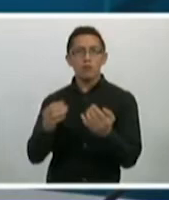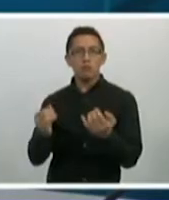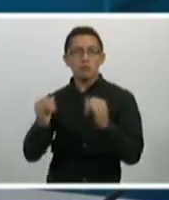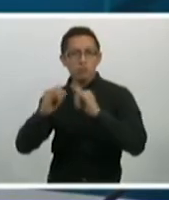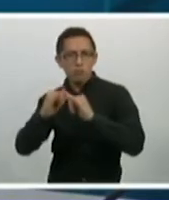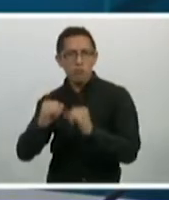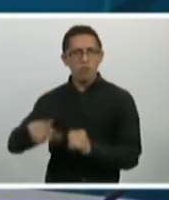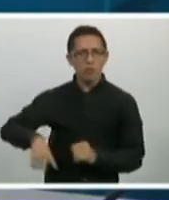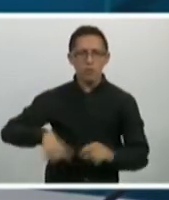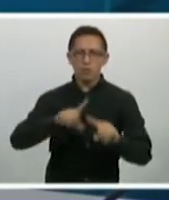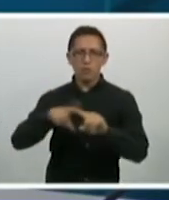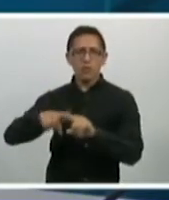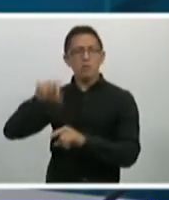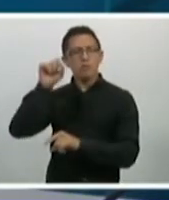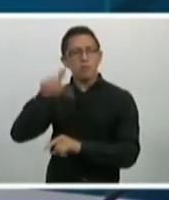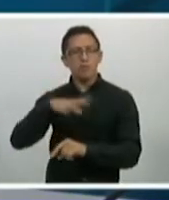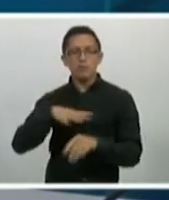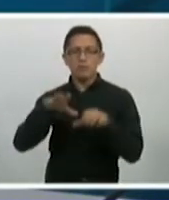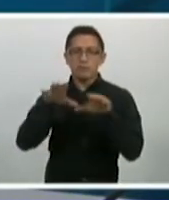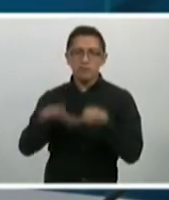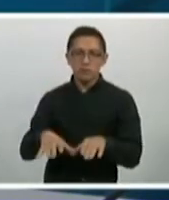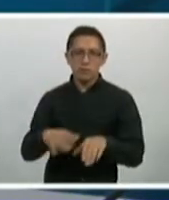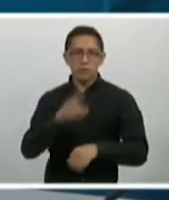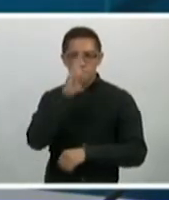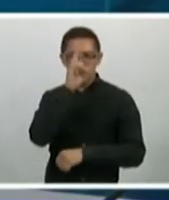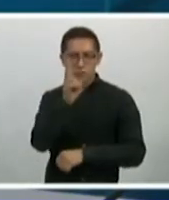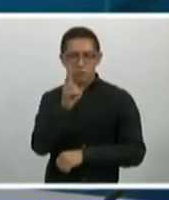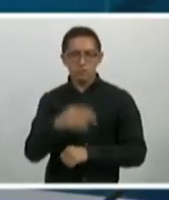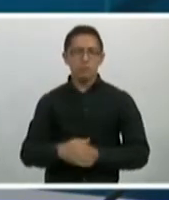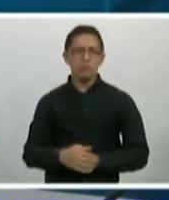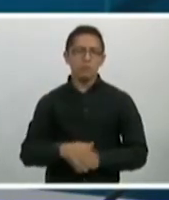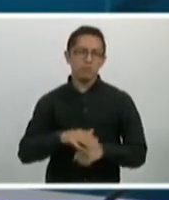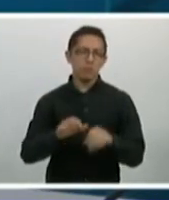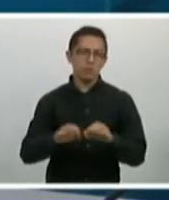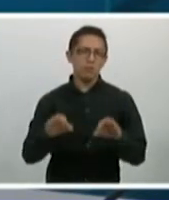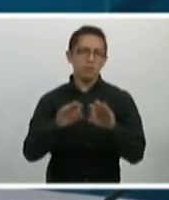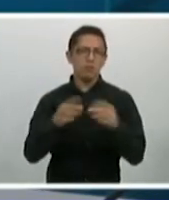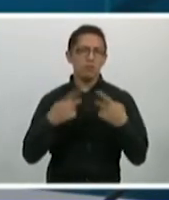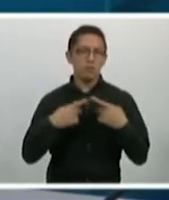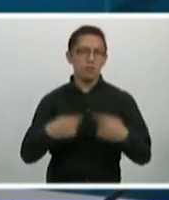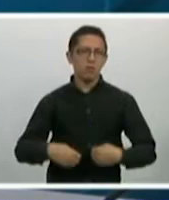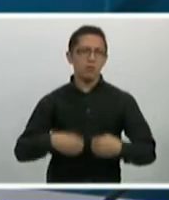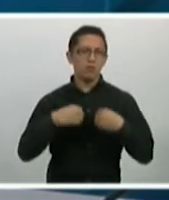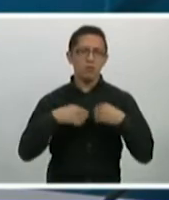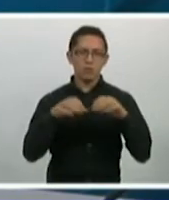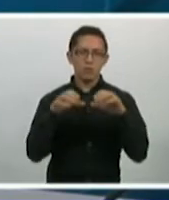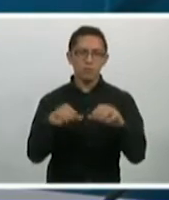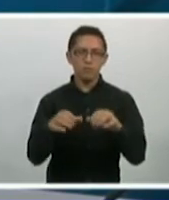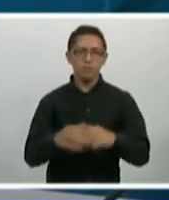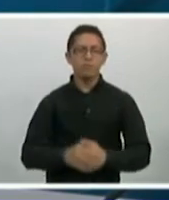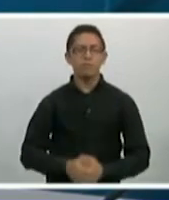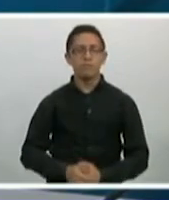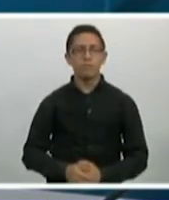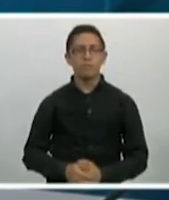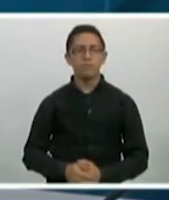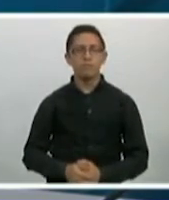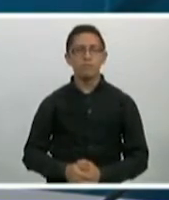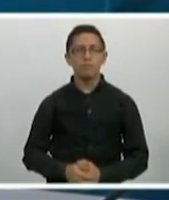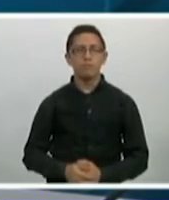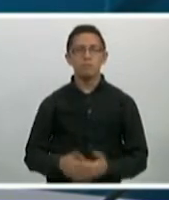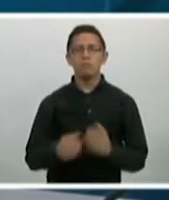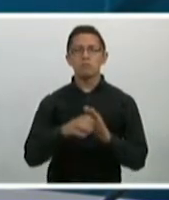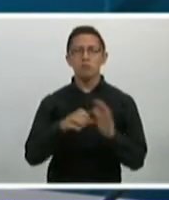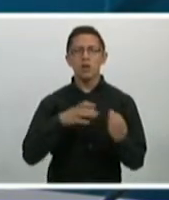en ese momento, tenemos que cuidar a nuestra gente y esa es la mejor manera de hacerlo. Pero bueno, si hay una